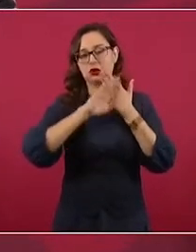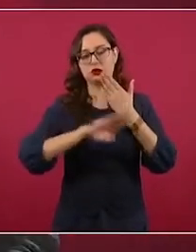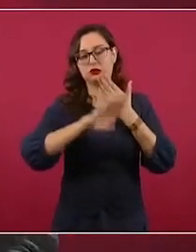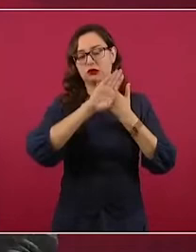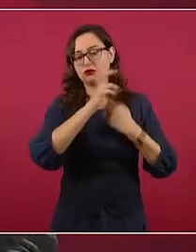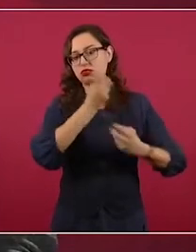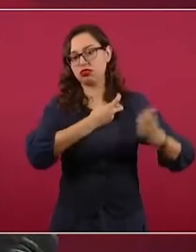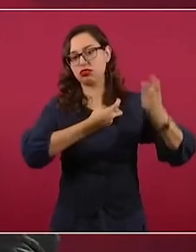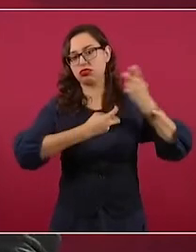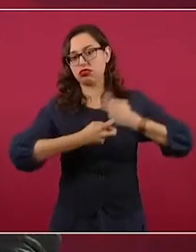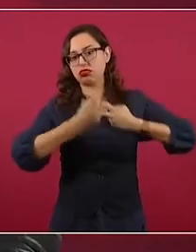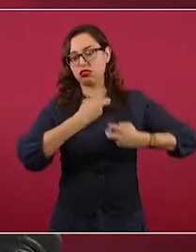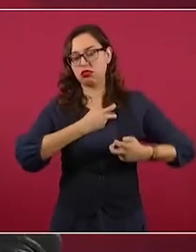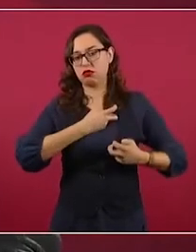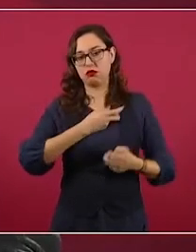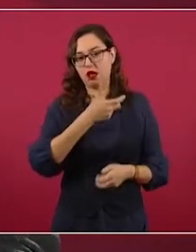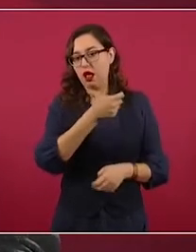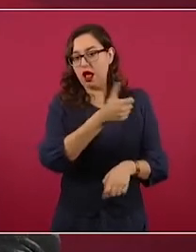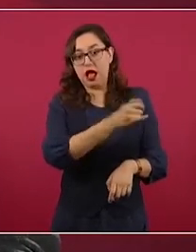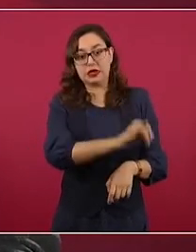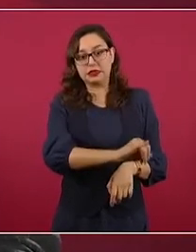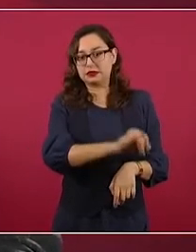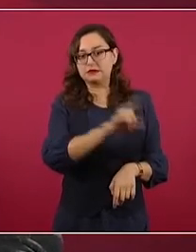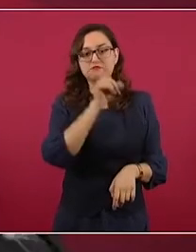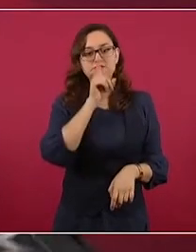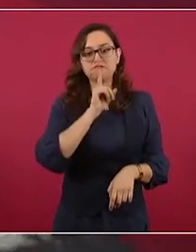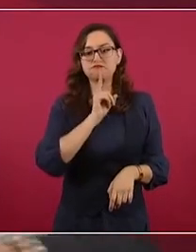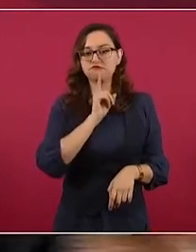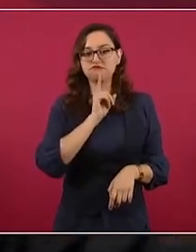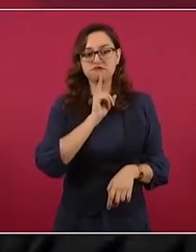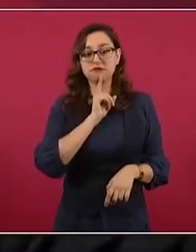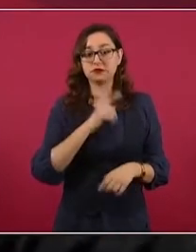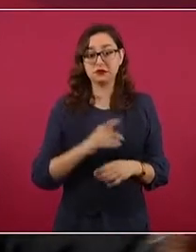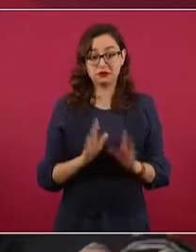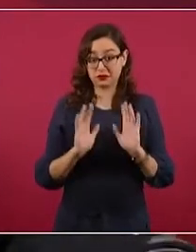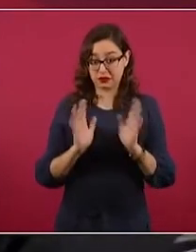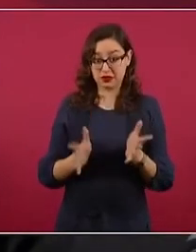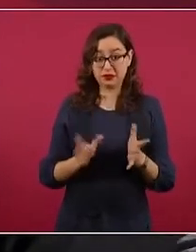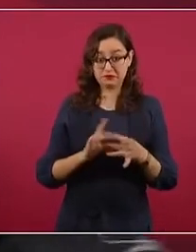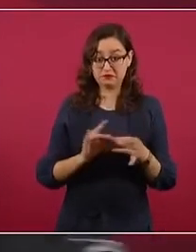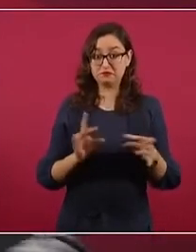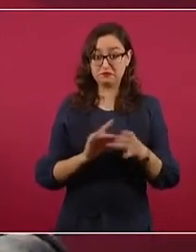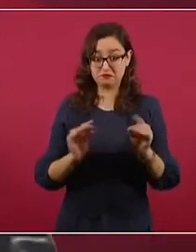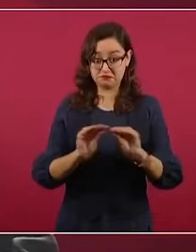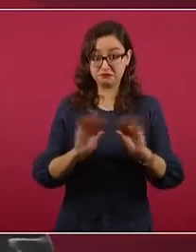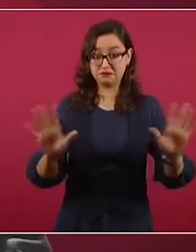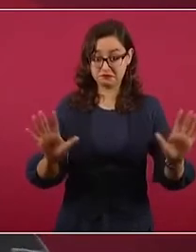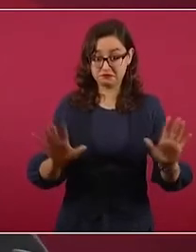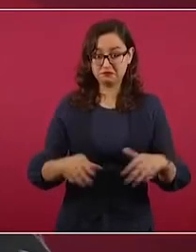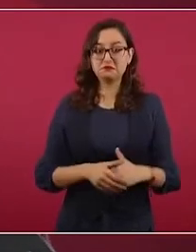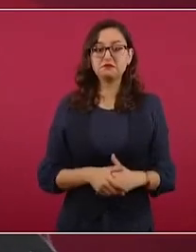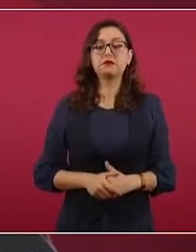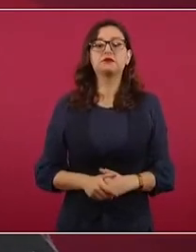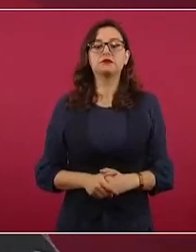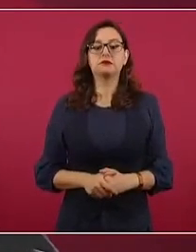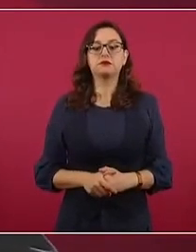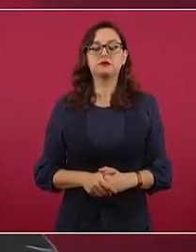adversarios, así, categórico. Pero no sólo eso,